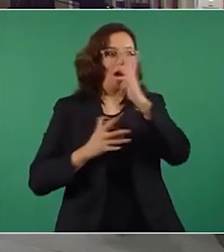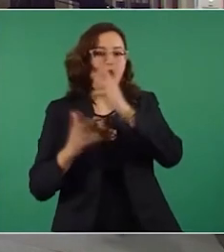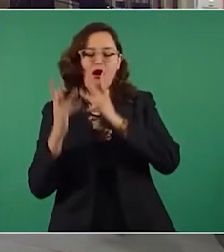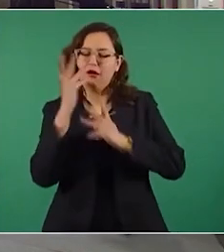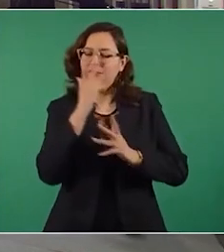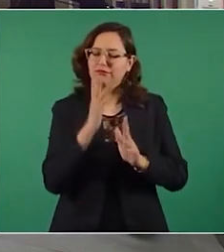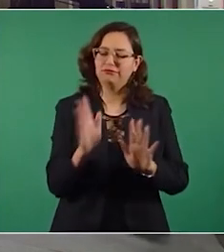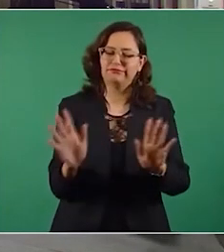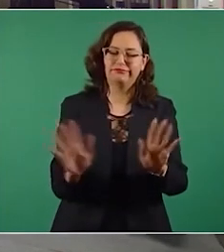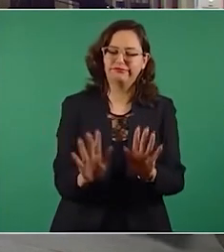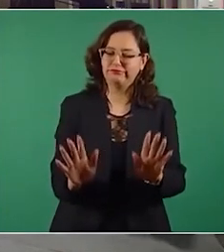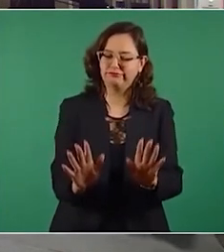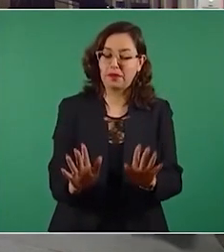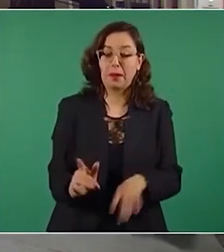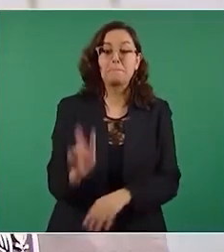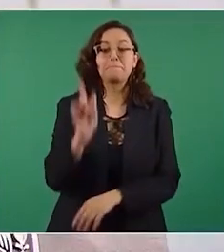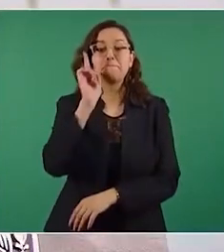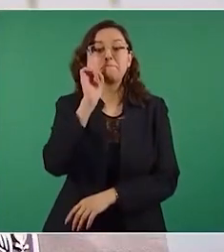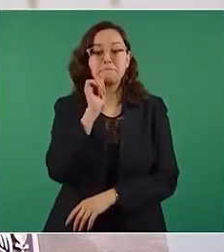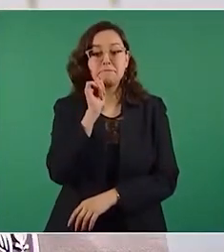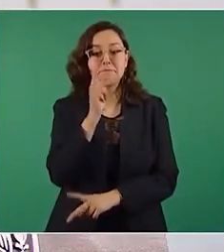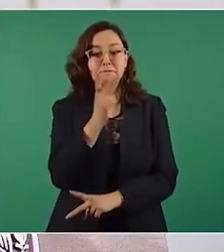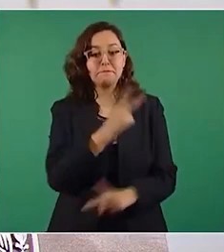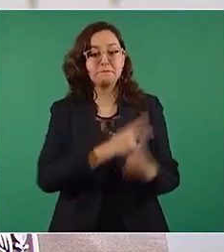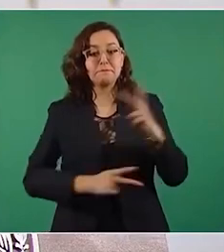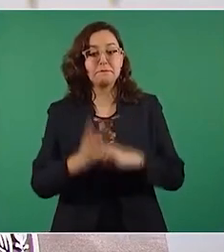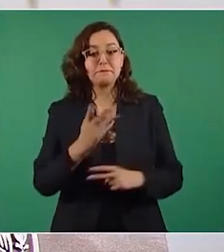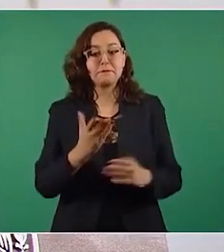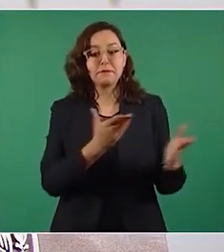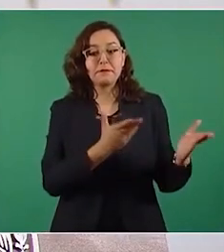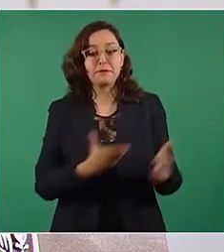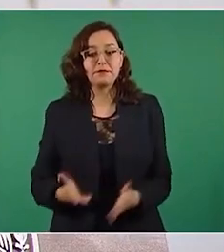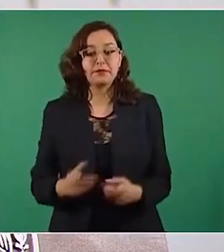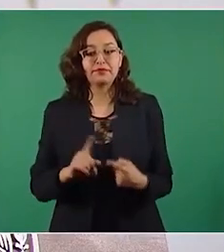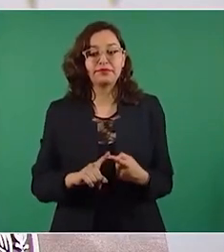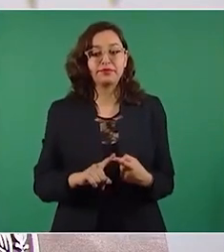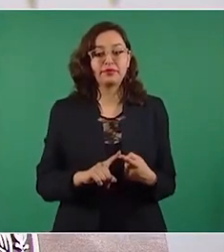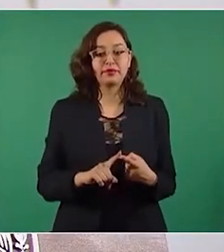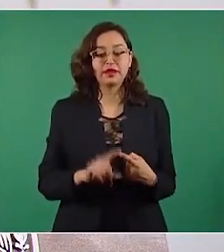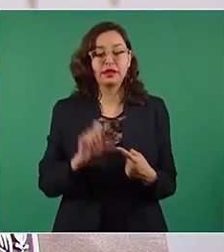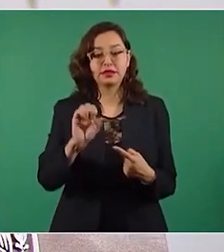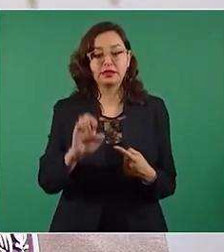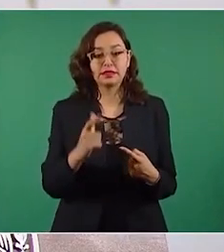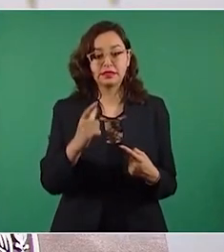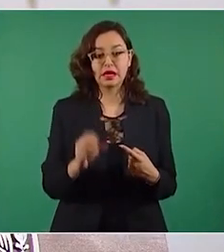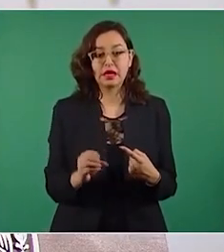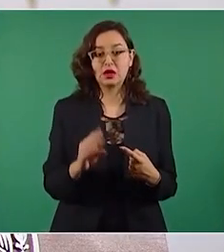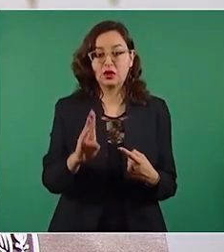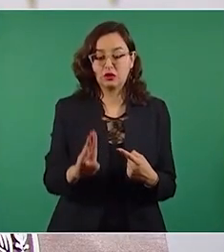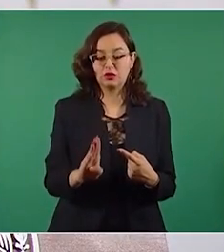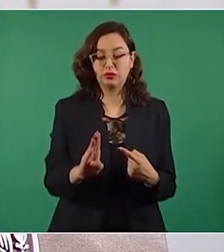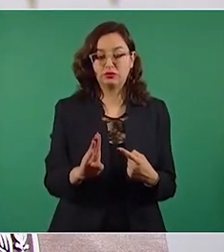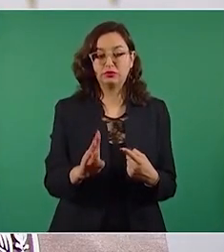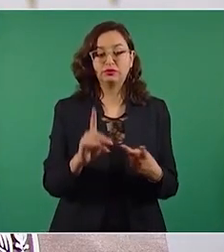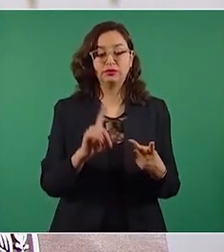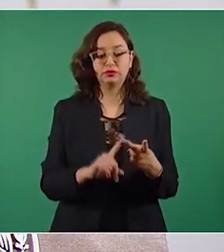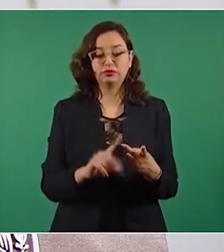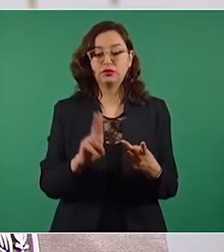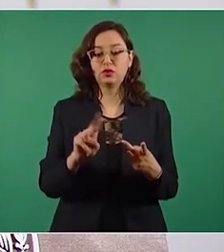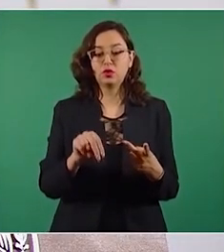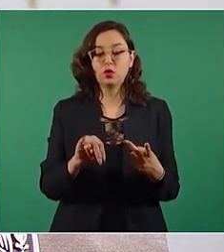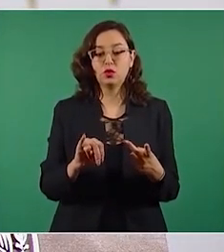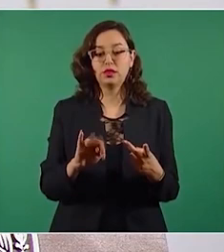van a estar aquí de gobernación, que hicieron un estudio, de la UNICEF